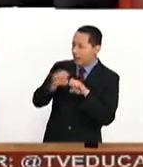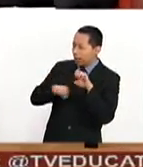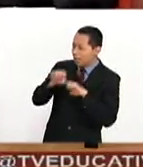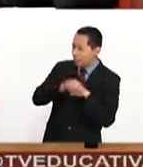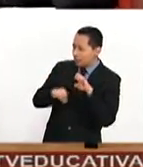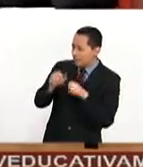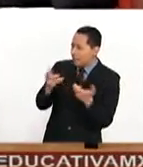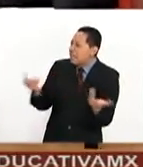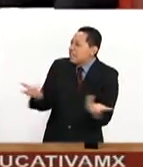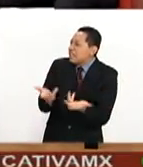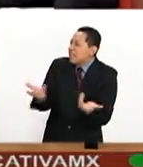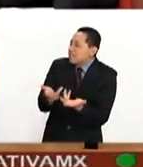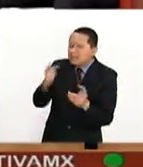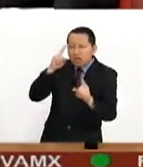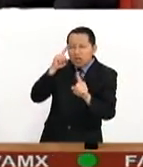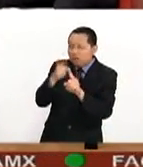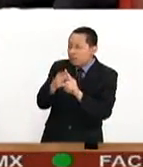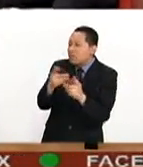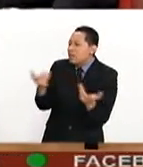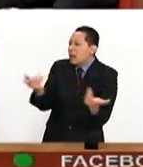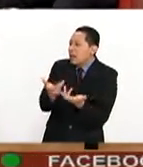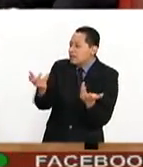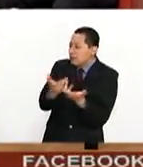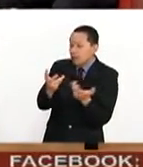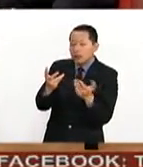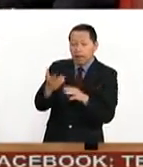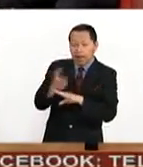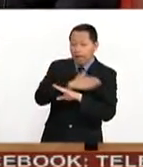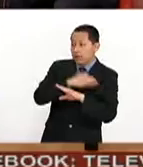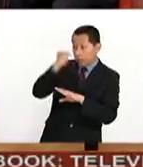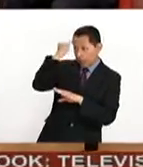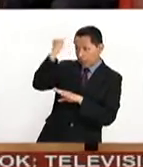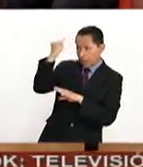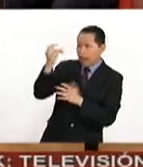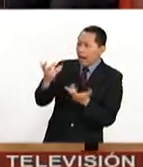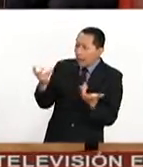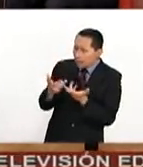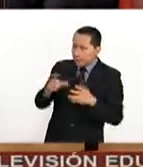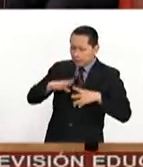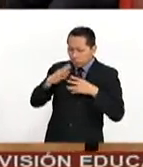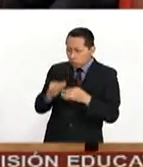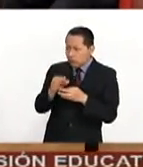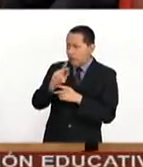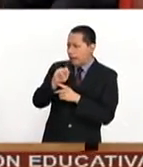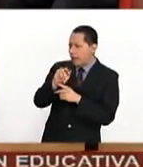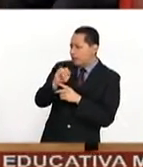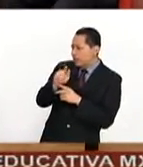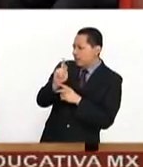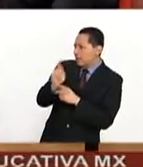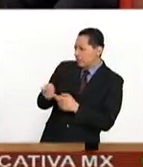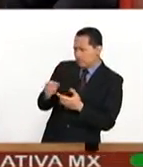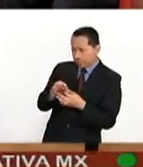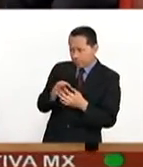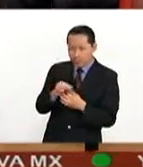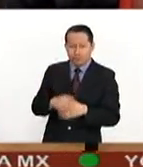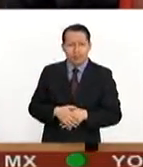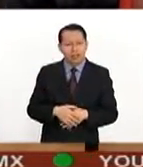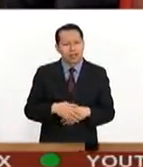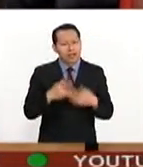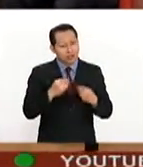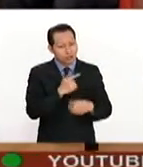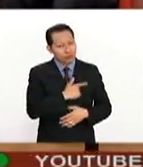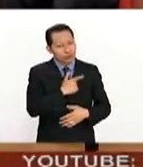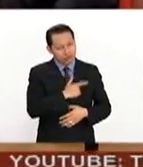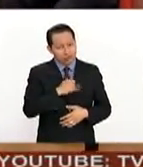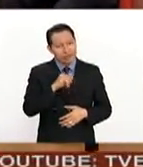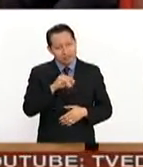se dedica, por supuesto, de dónde surgió esta inspiración y por qué, y por qué se creó esta Pixelatl. Bueno, con muchísimo gusto te cuento toda nuestra